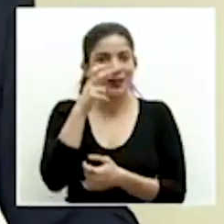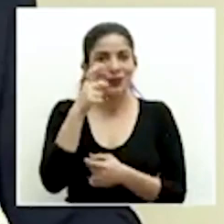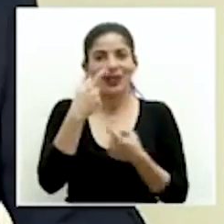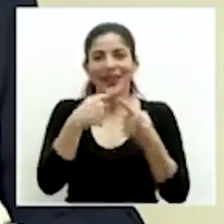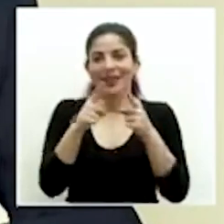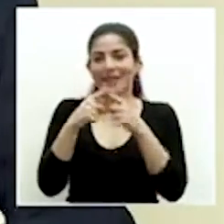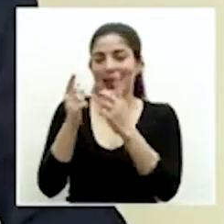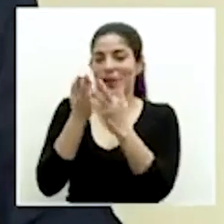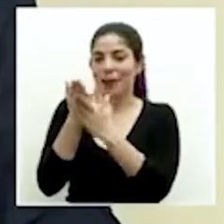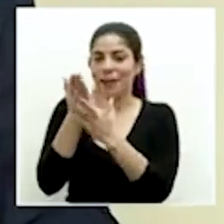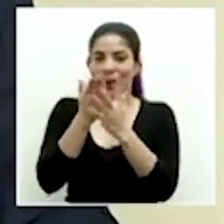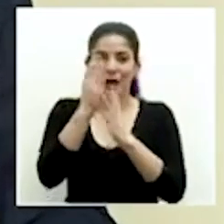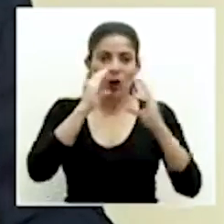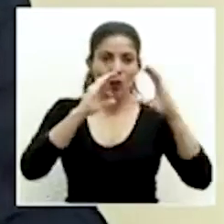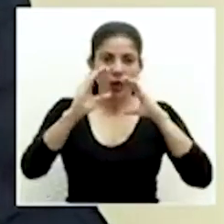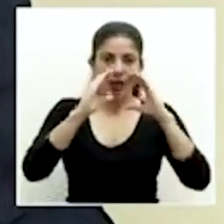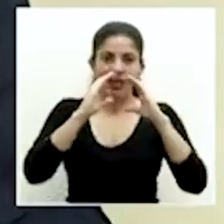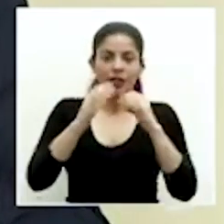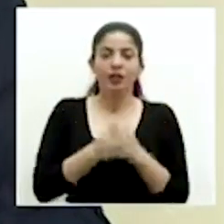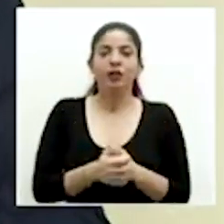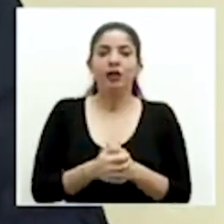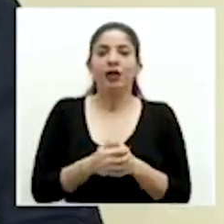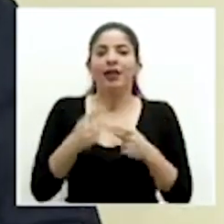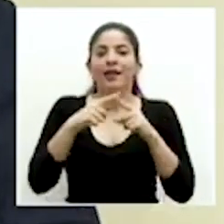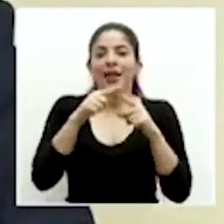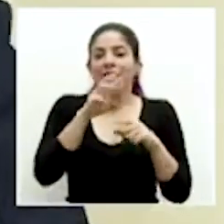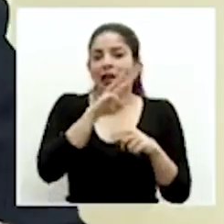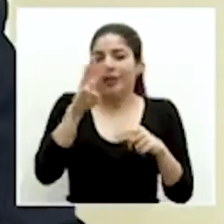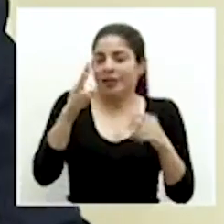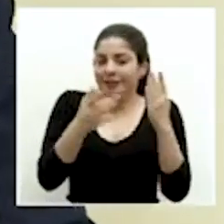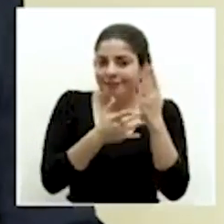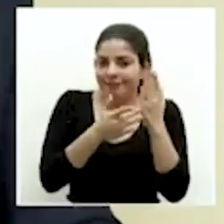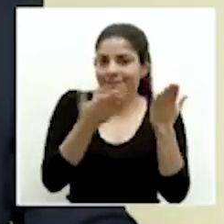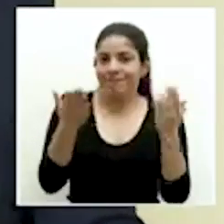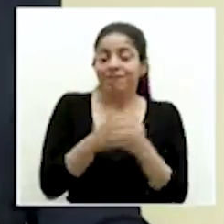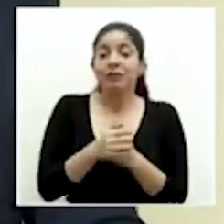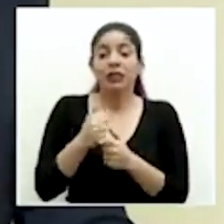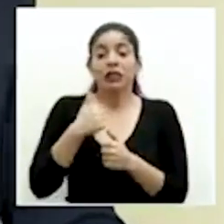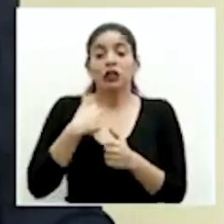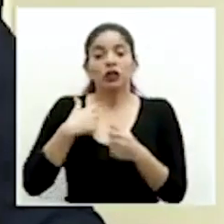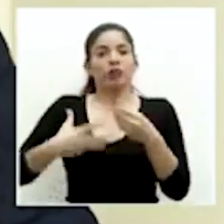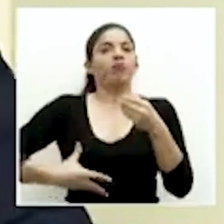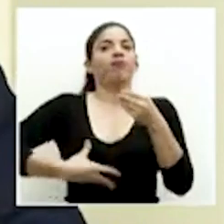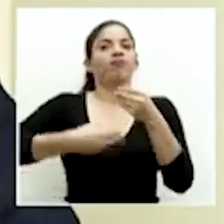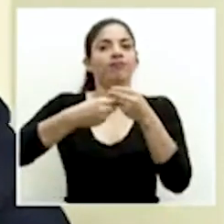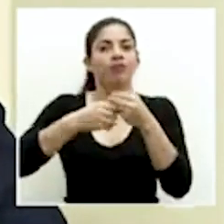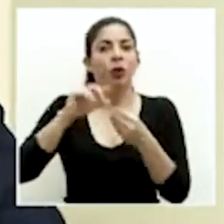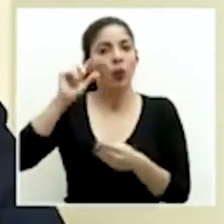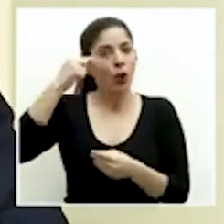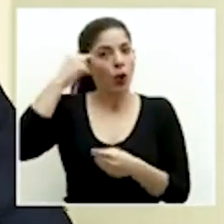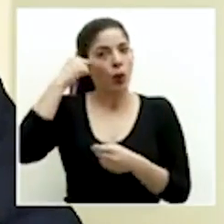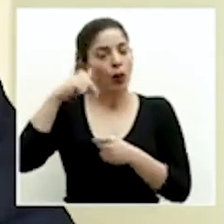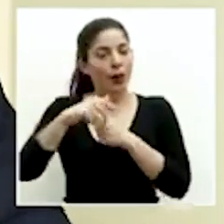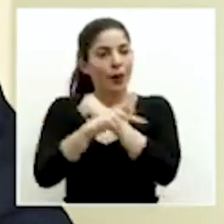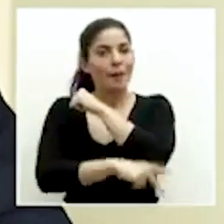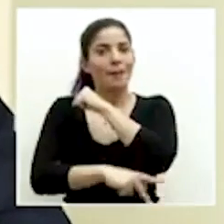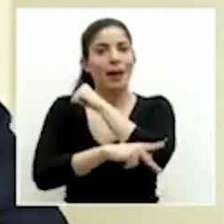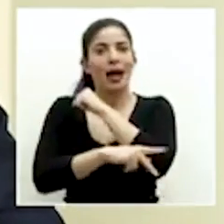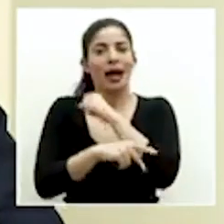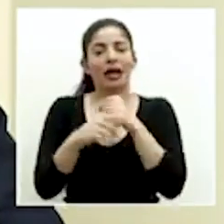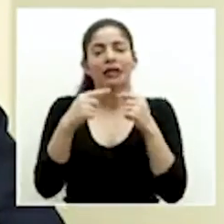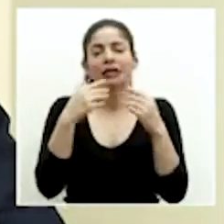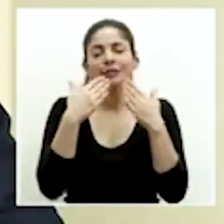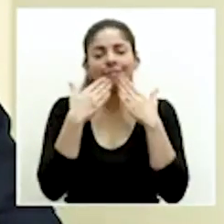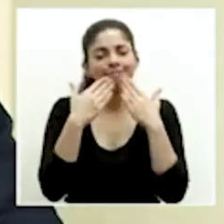diferentes medios de comunicación y plataformas tecnológicas. Sí, sumarme como gobierno de la república un profundo